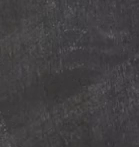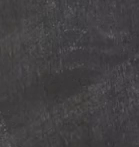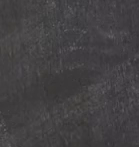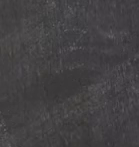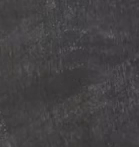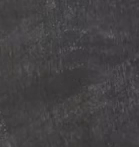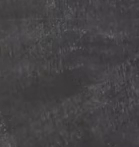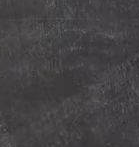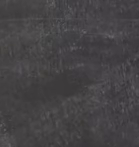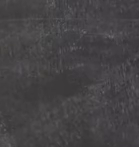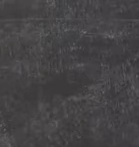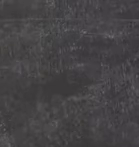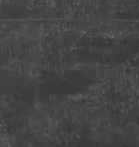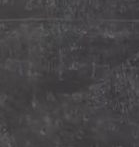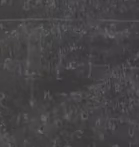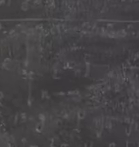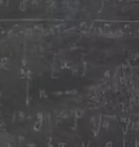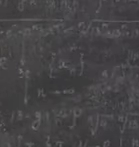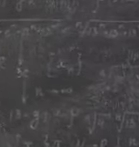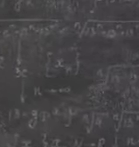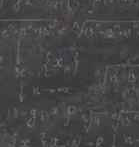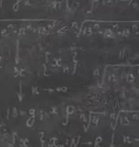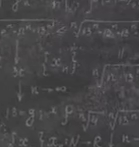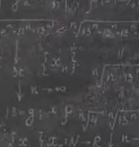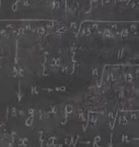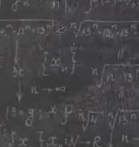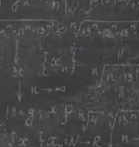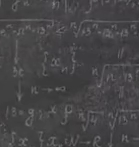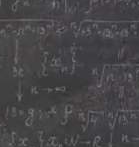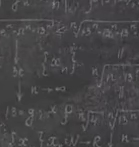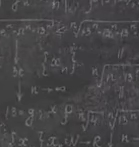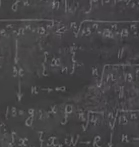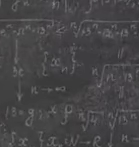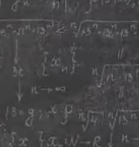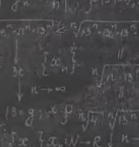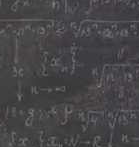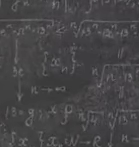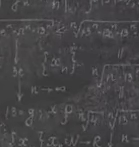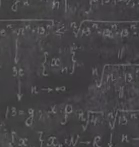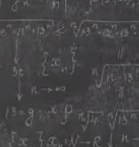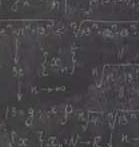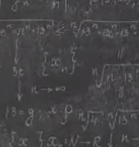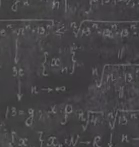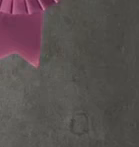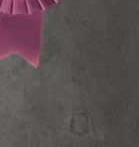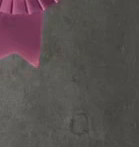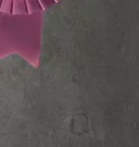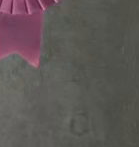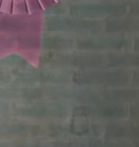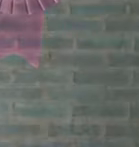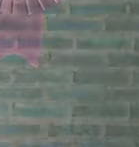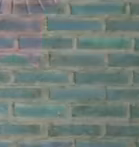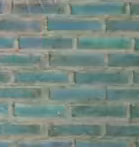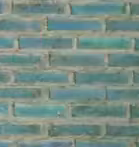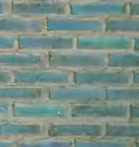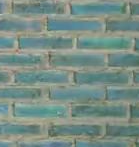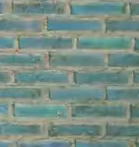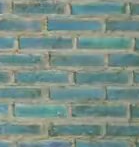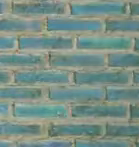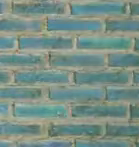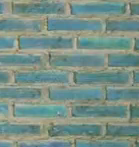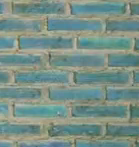Uno de los nombres que más destaca en las ciencias peruanas es el de un verdadero apasionado a los números, que con solo... En